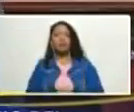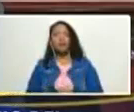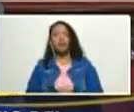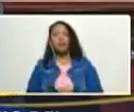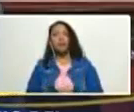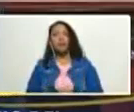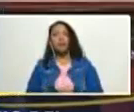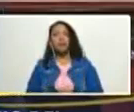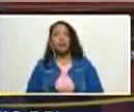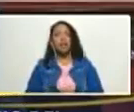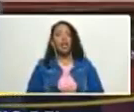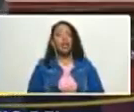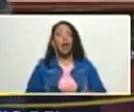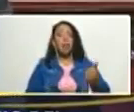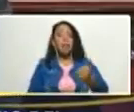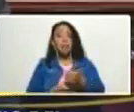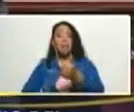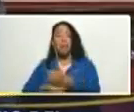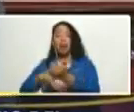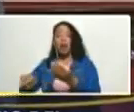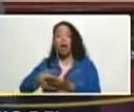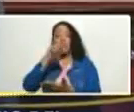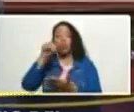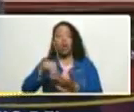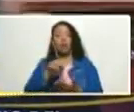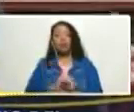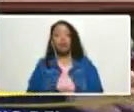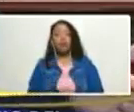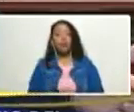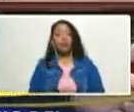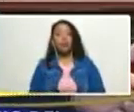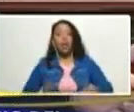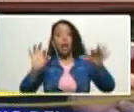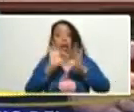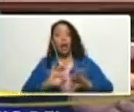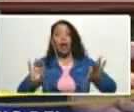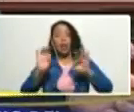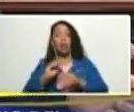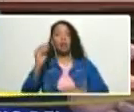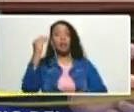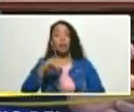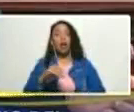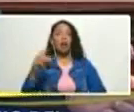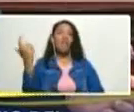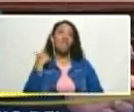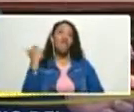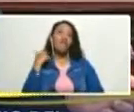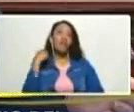de la repulsa nacional nada más recordemos el antiguo parlamento